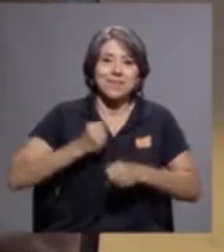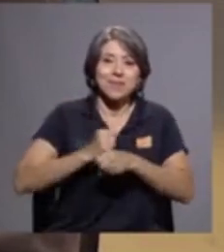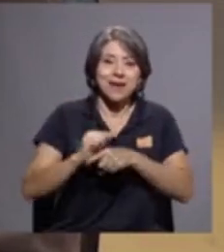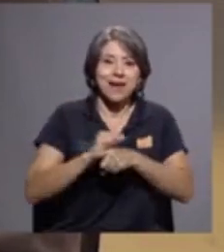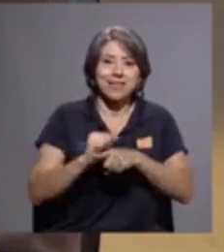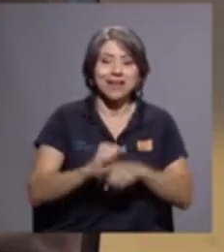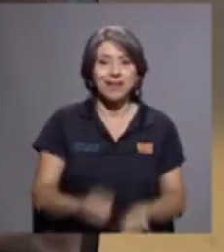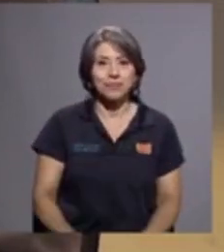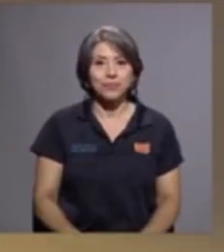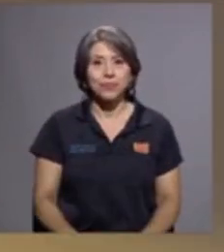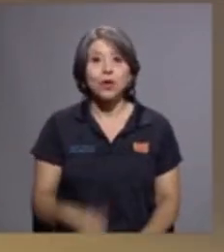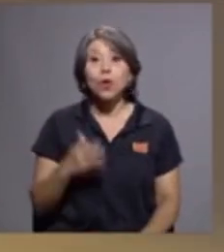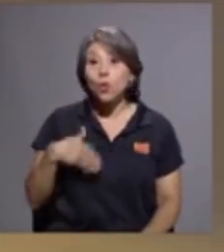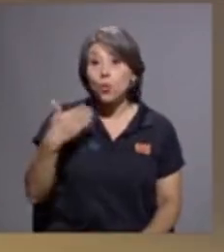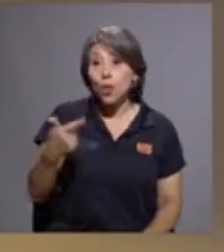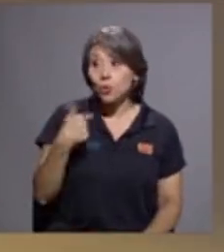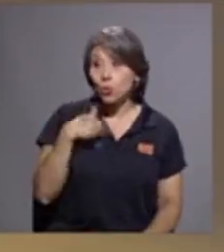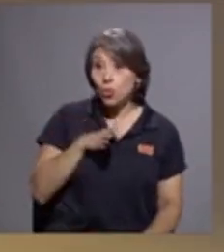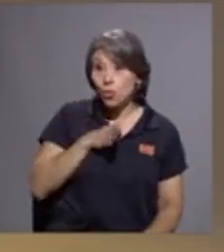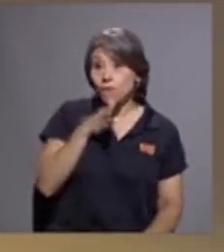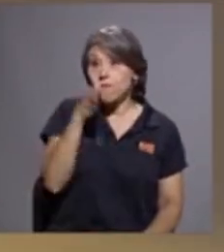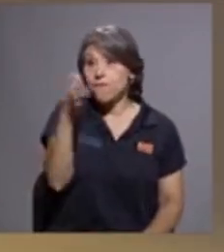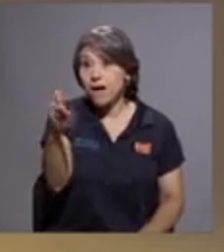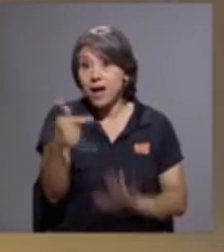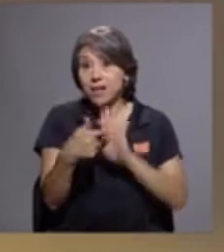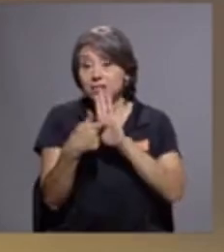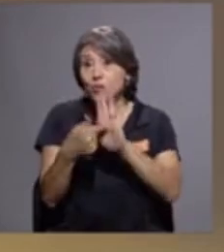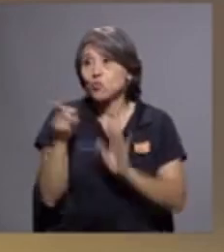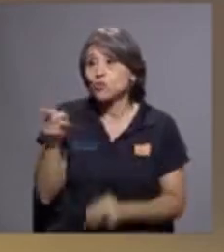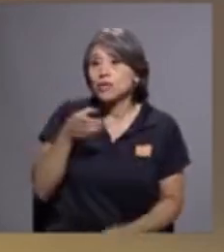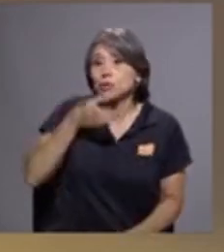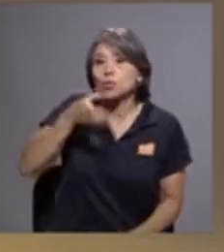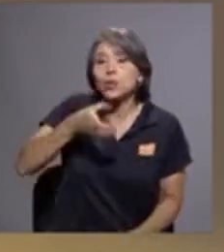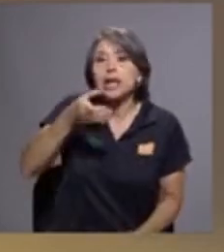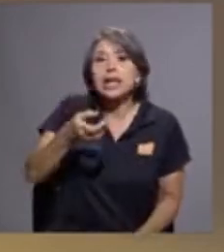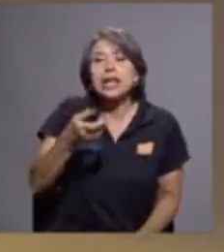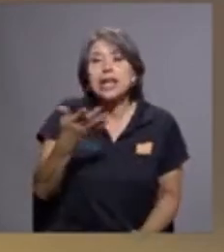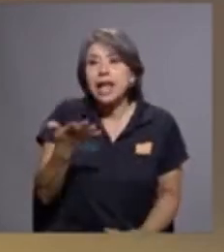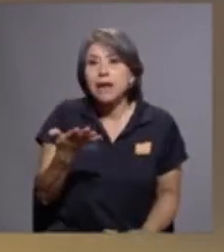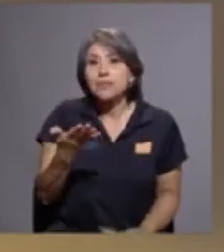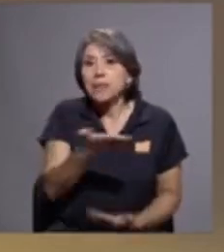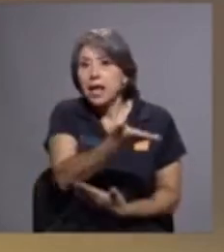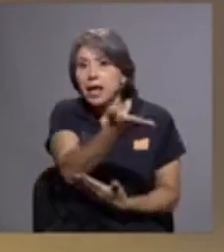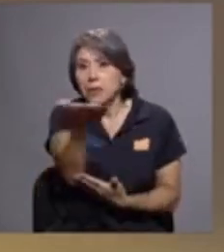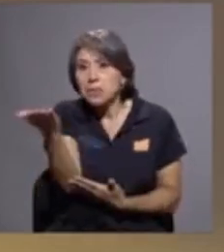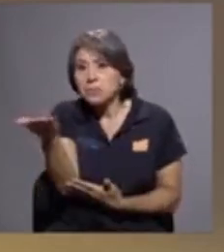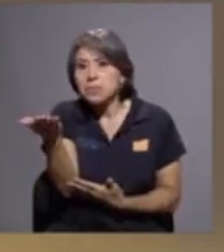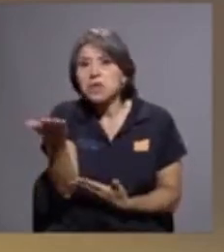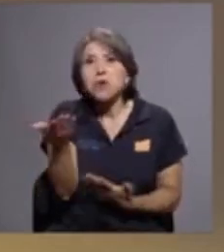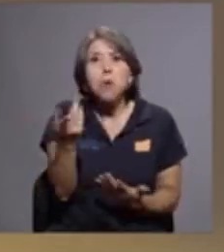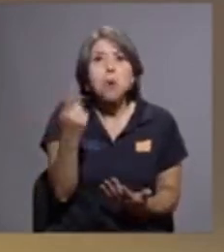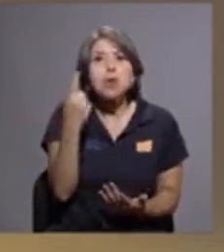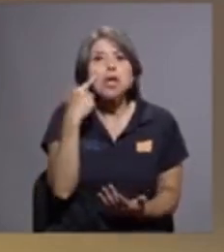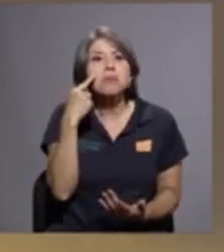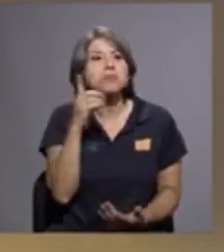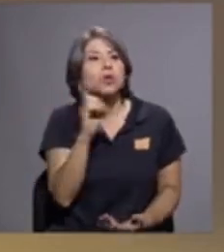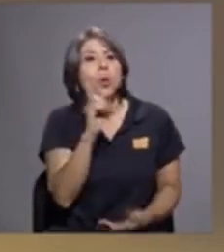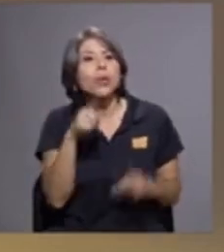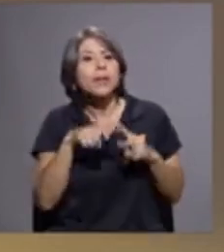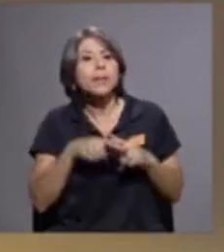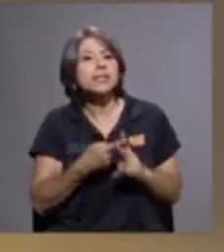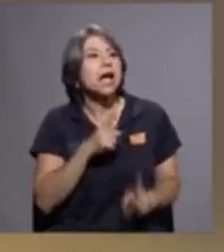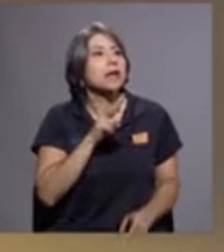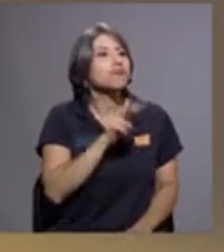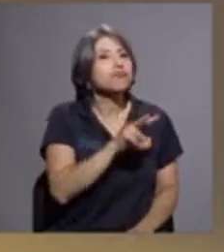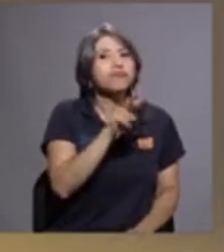cuando uno llega a la galería usted le sugeriría al espectador al público algún tipo de recorrido por dónde empezar